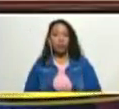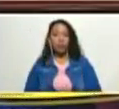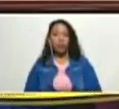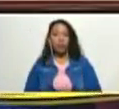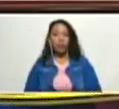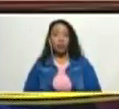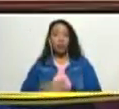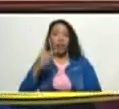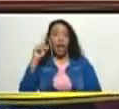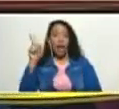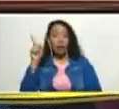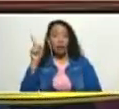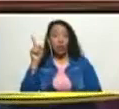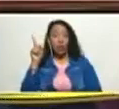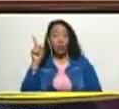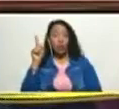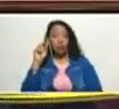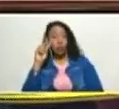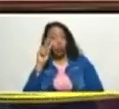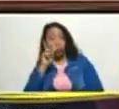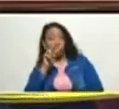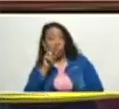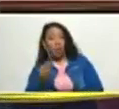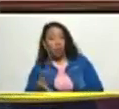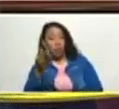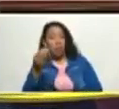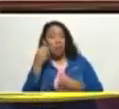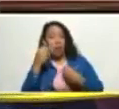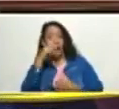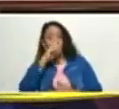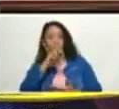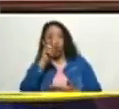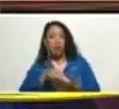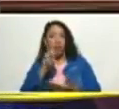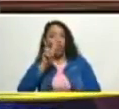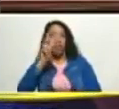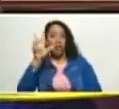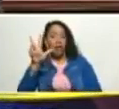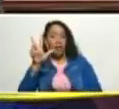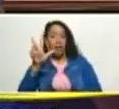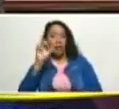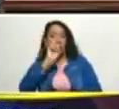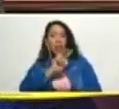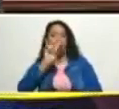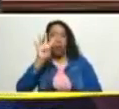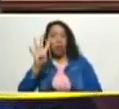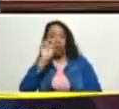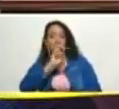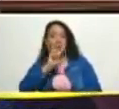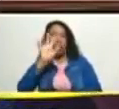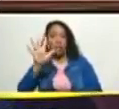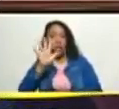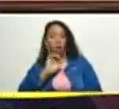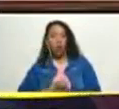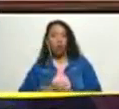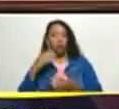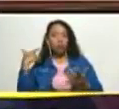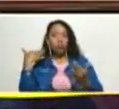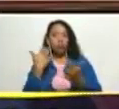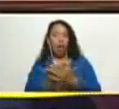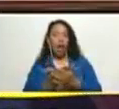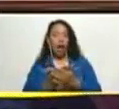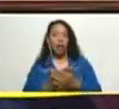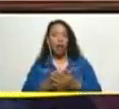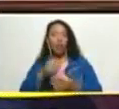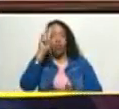proyecciones auspiciosas para el año 2023 24 25 rumbo al 2030